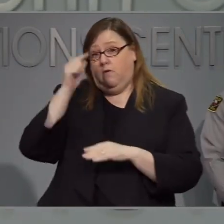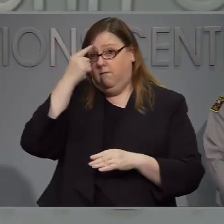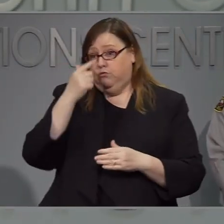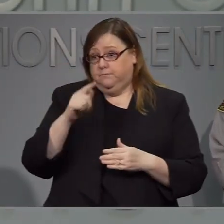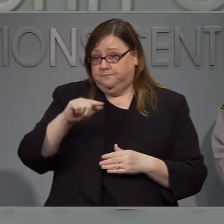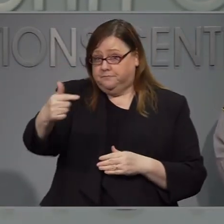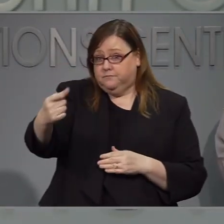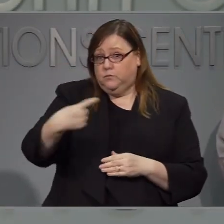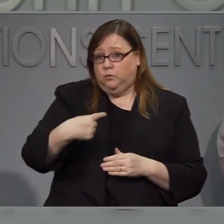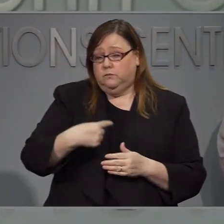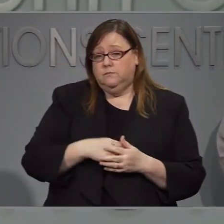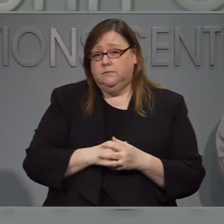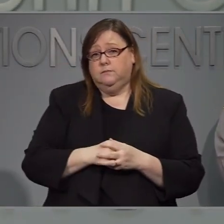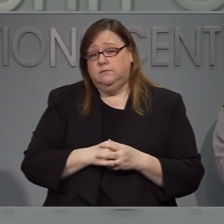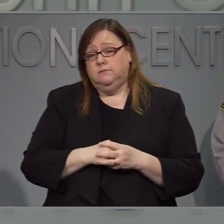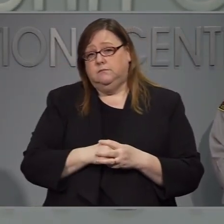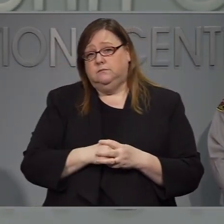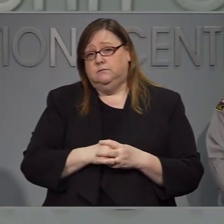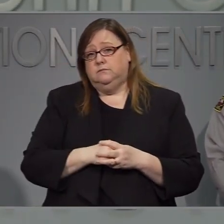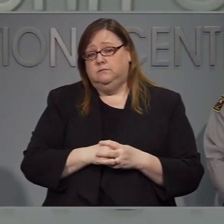Gracias. siguiente pregunta.